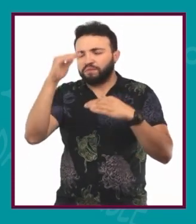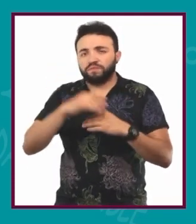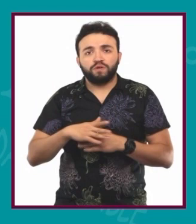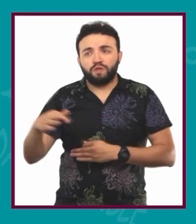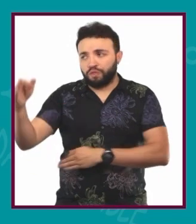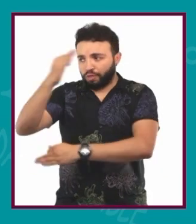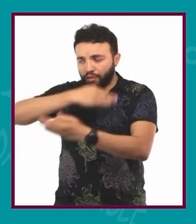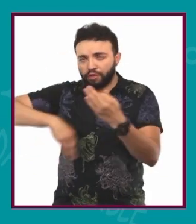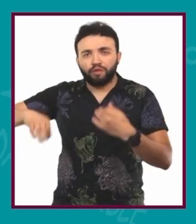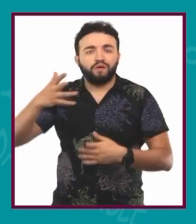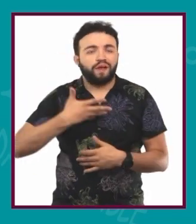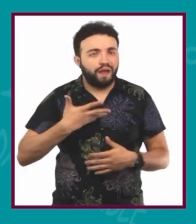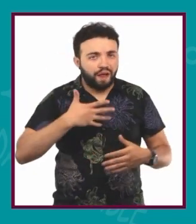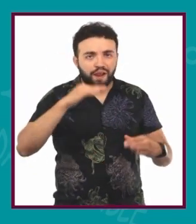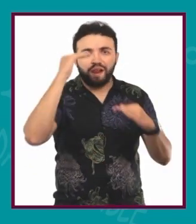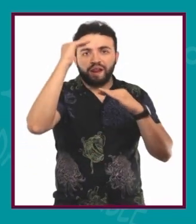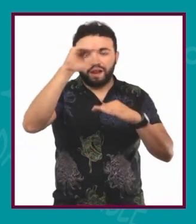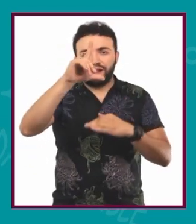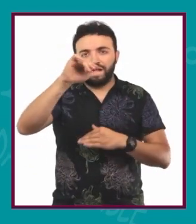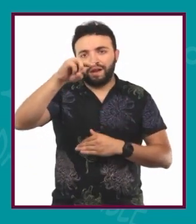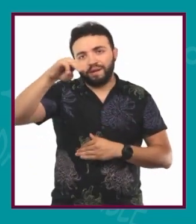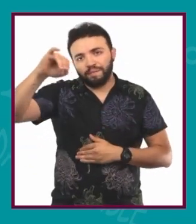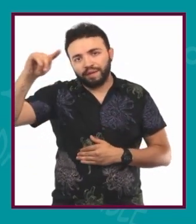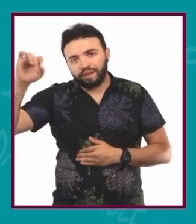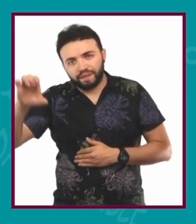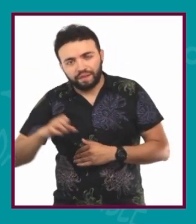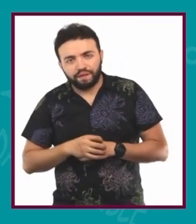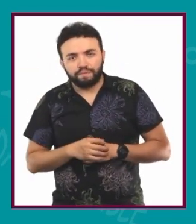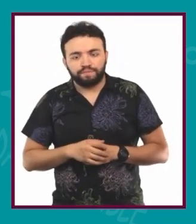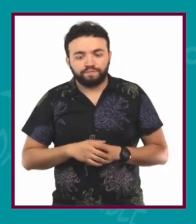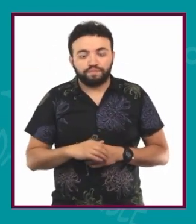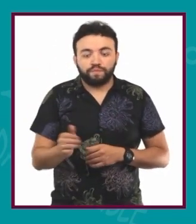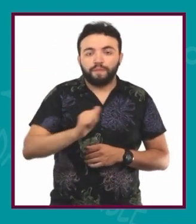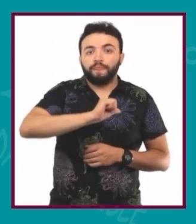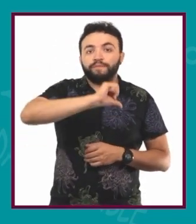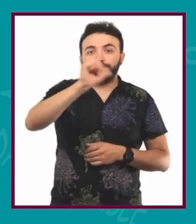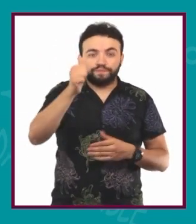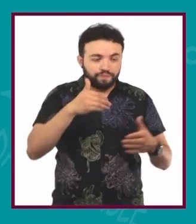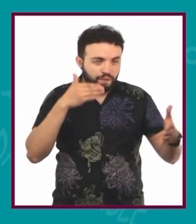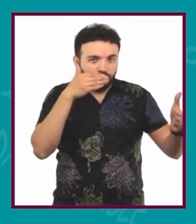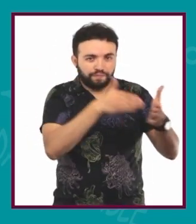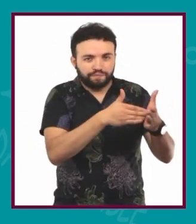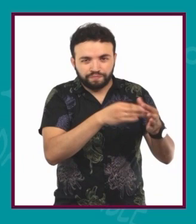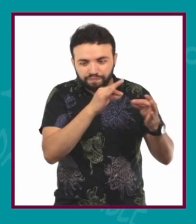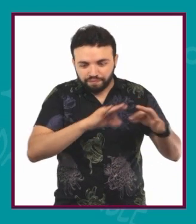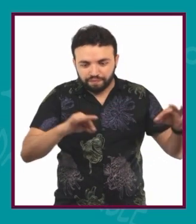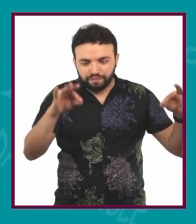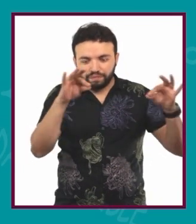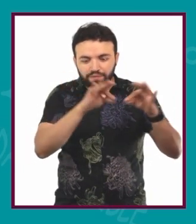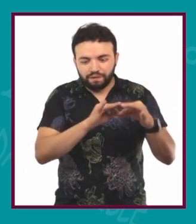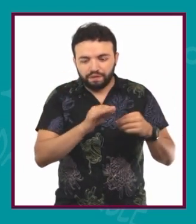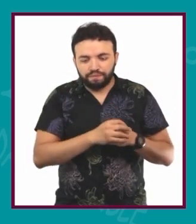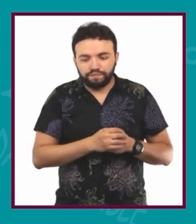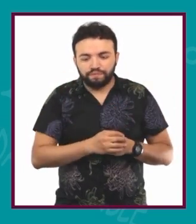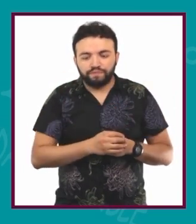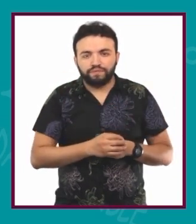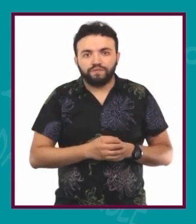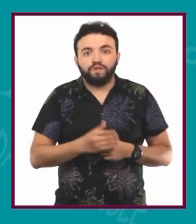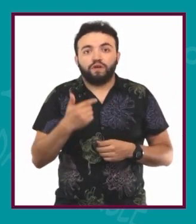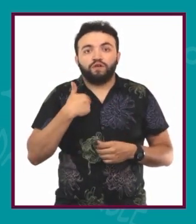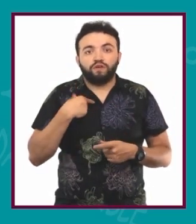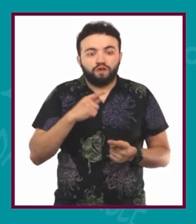Se obstaculiza muchísimo nuestra autonomía. Y otro obstáculo me parece muy importante es no